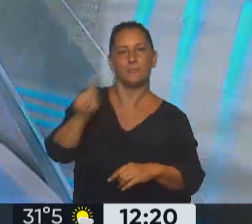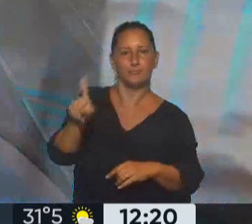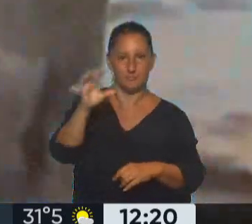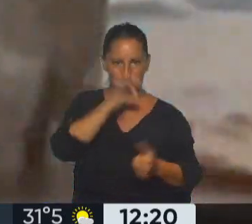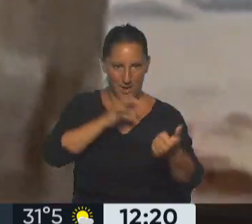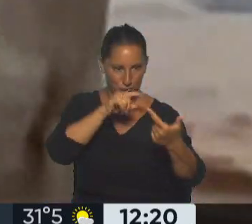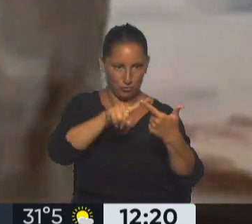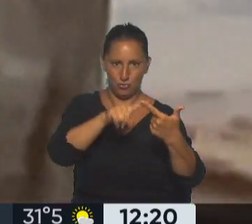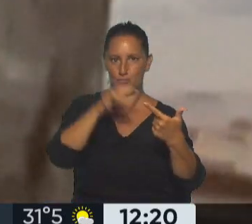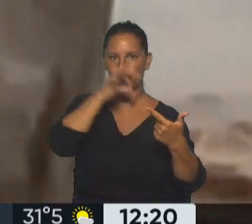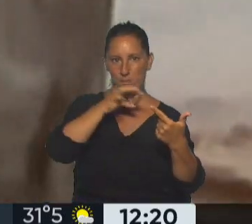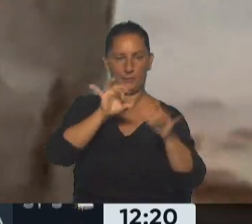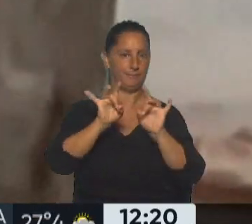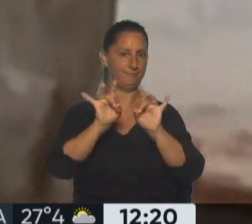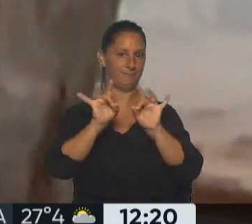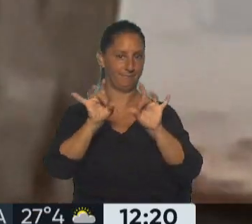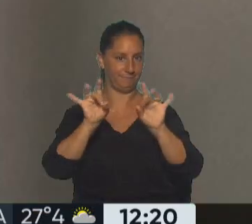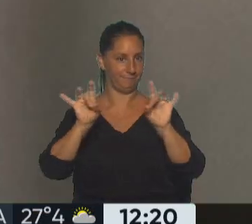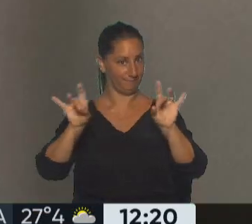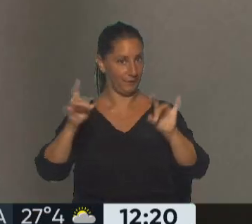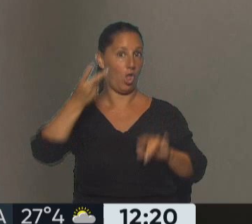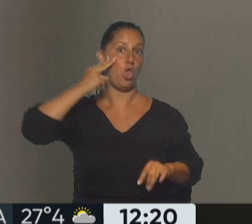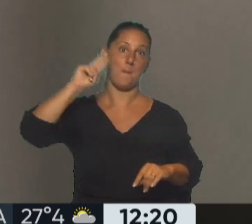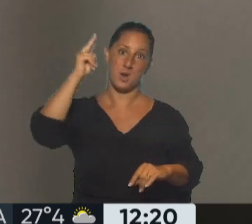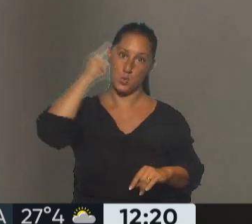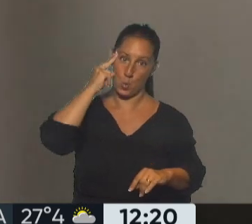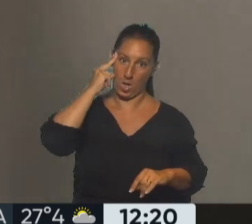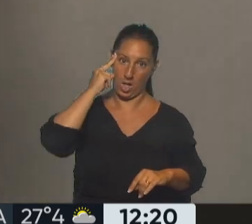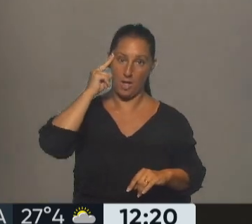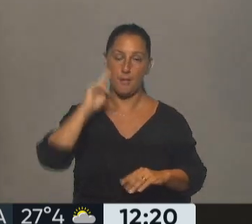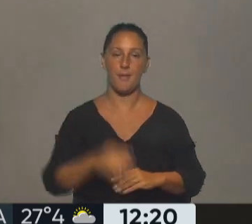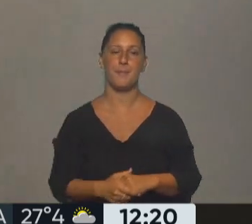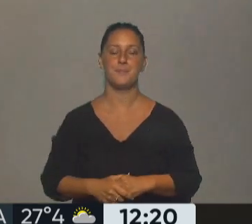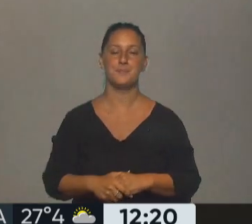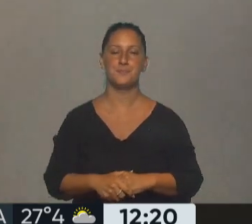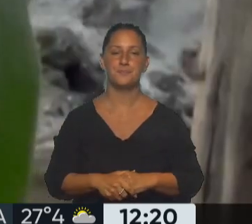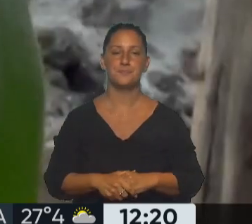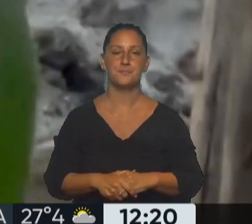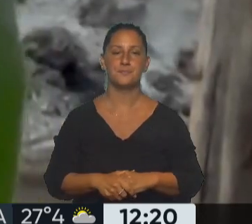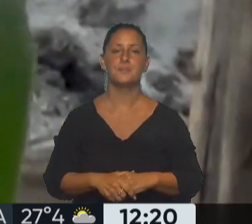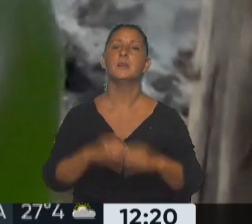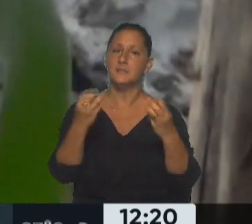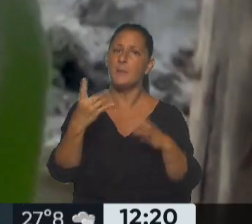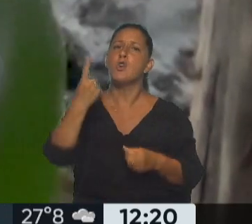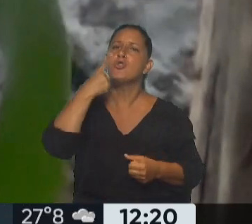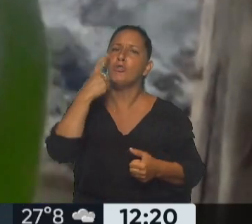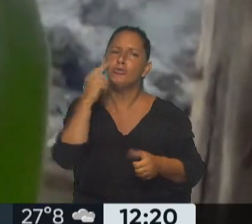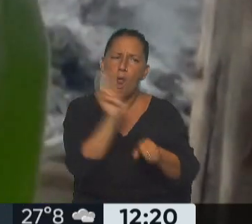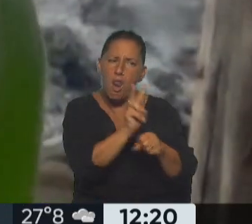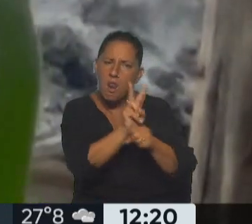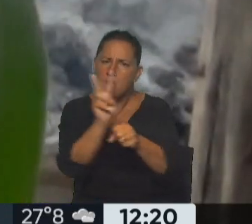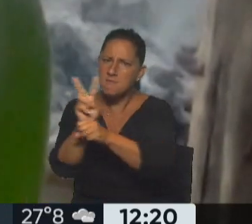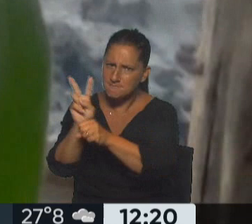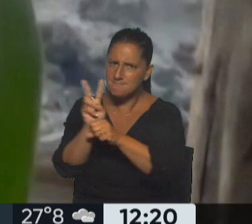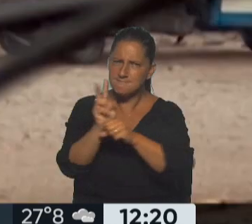epidemia que es cerquita, 2009. Con lo que está bien en este sentido que haya una vigilancia y probablemente un